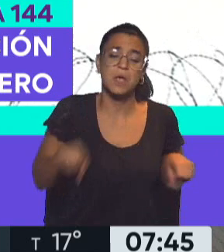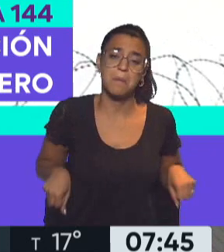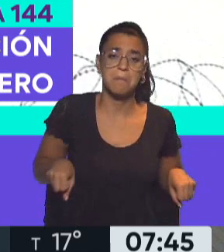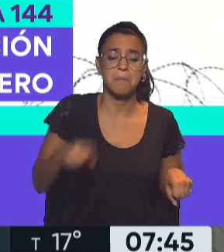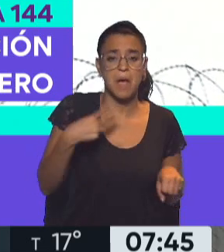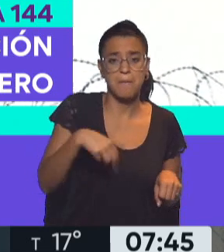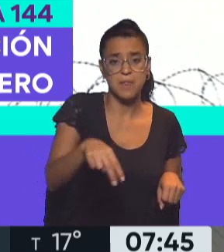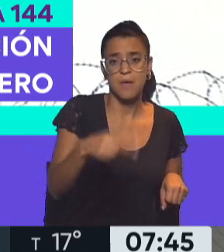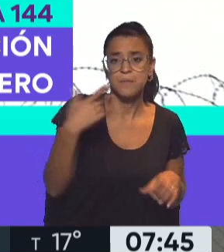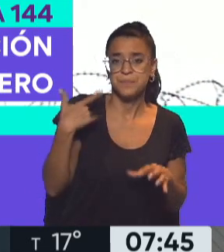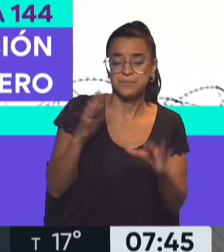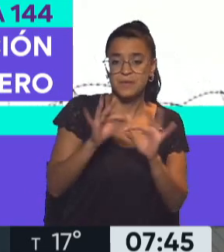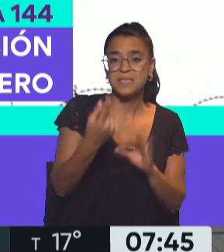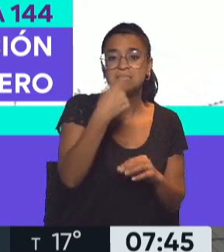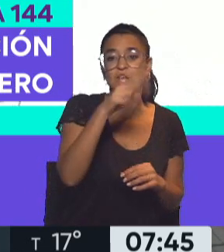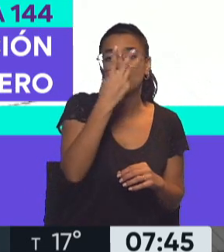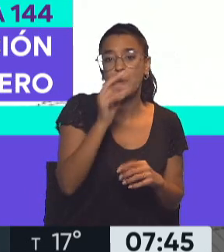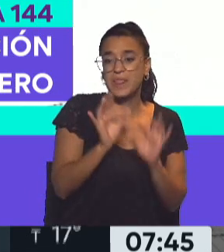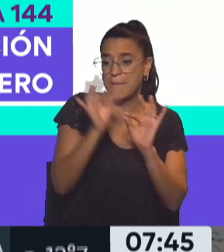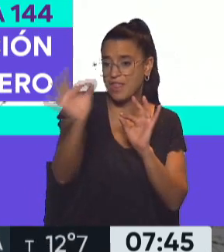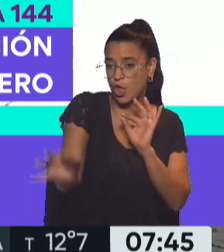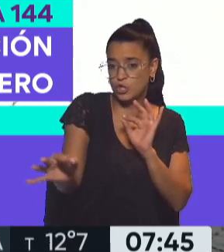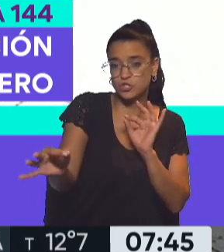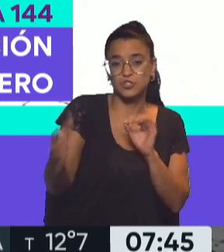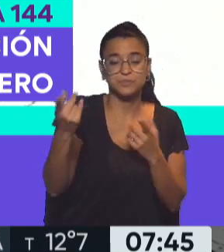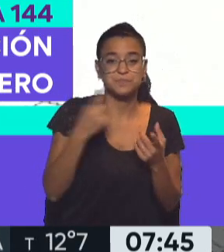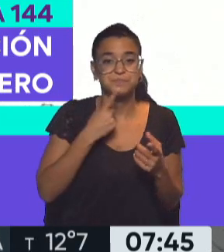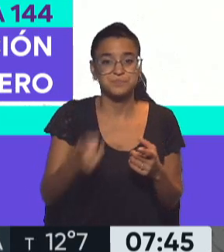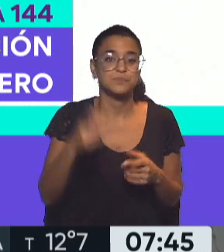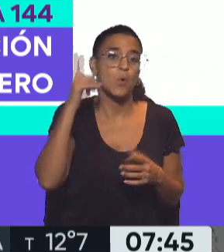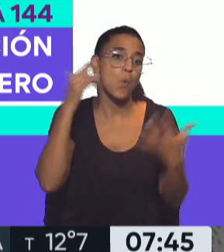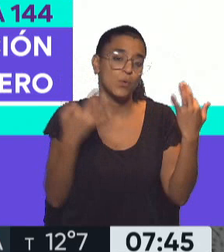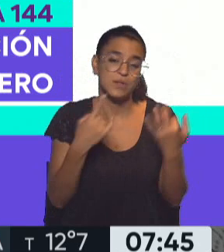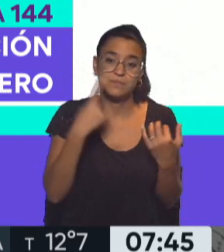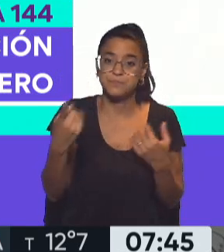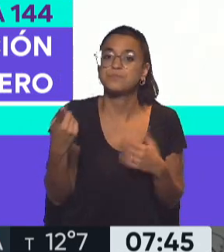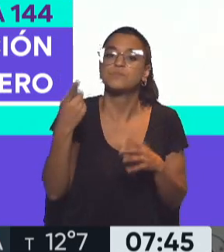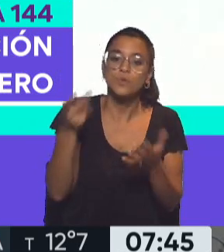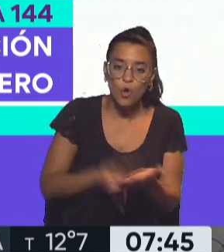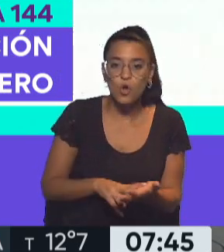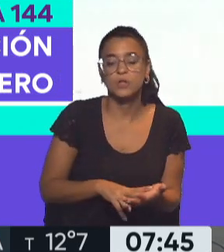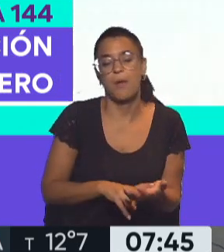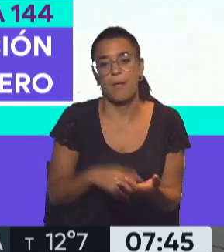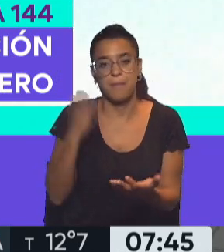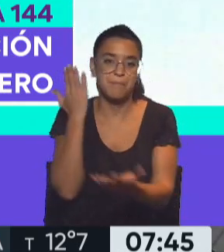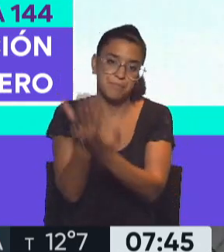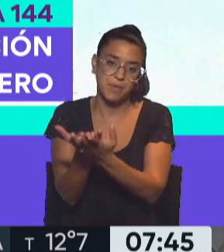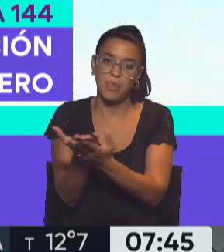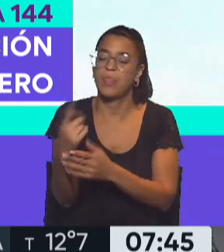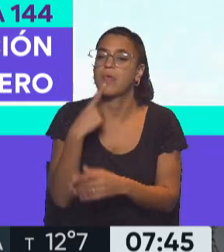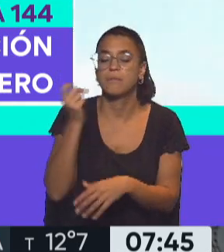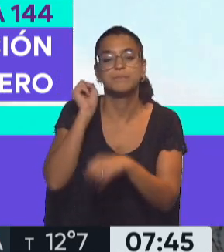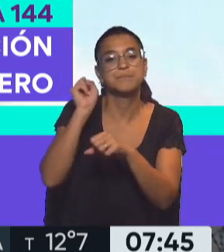a menos de 120 metros que había establecido la justicia, nuevamente tuvo que penar estos